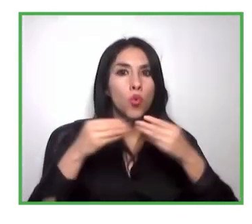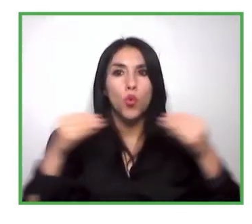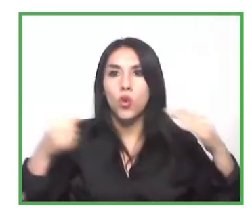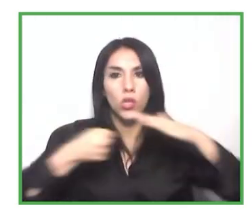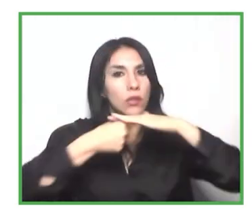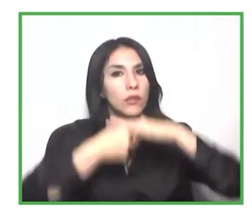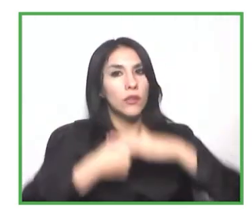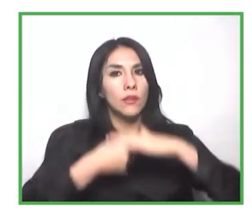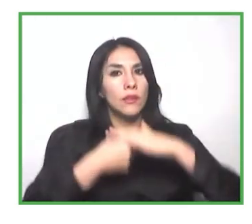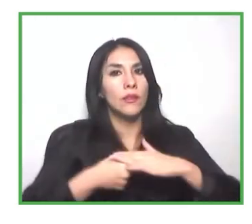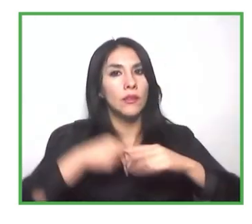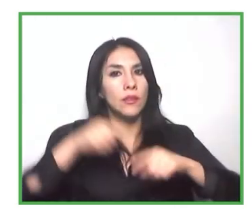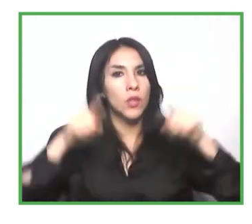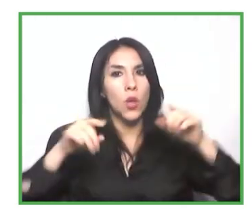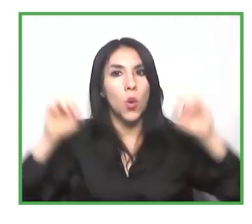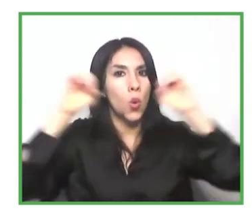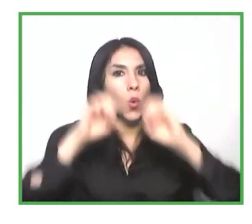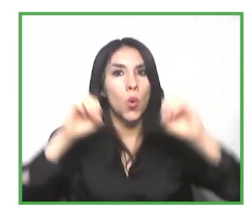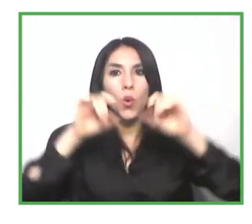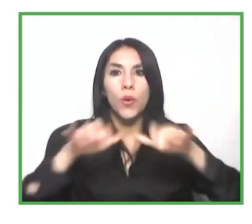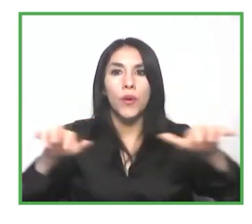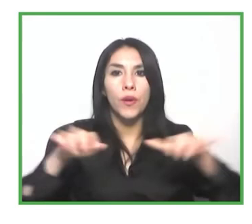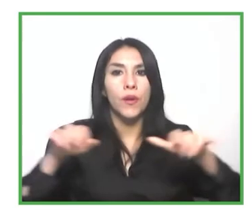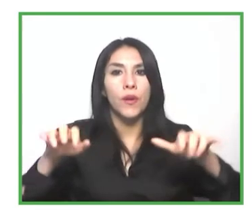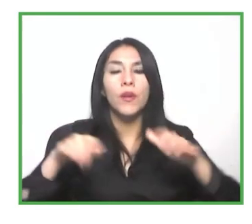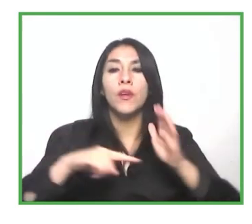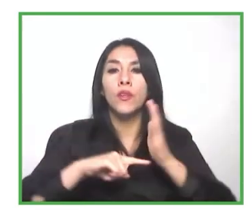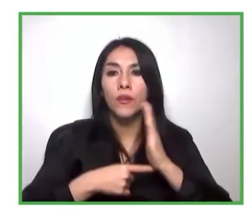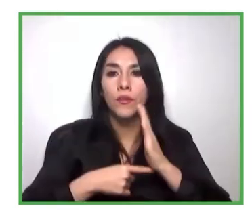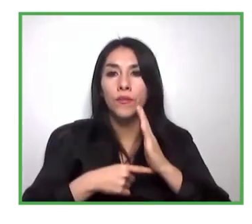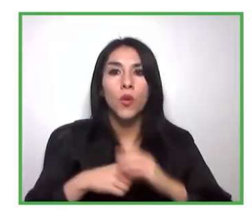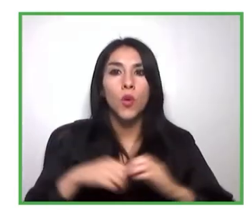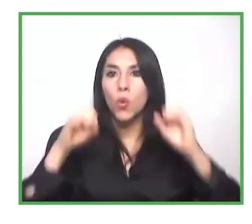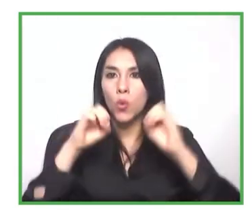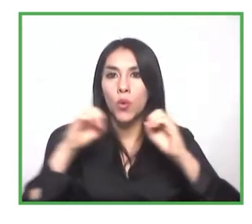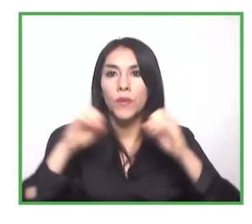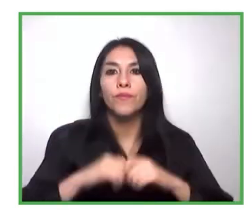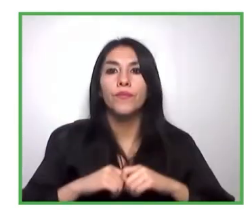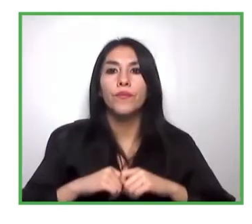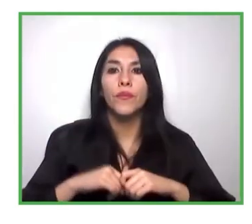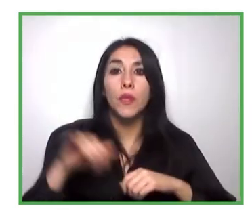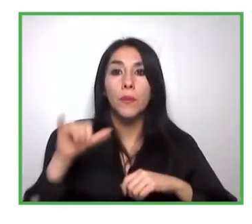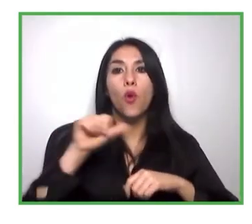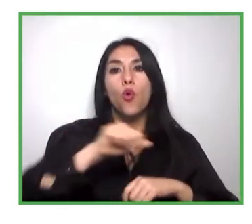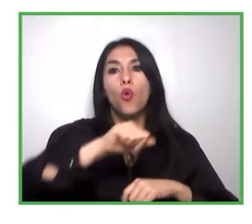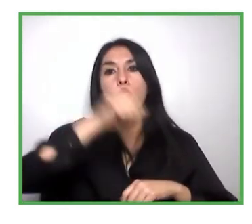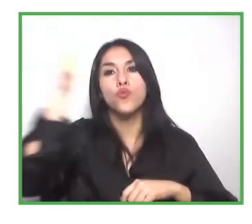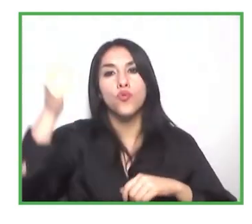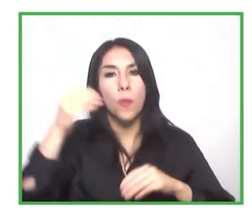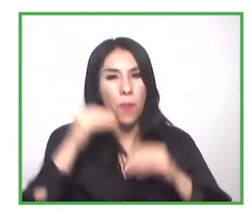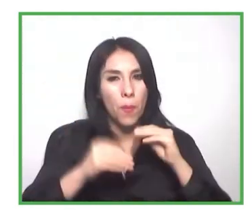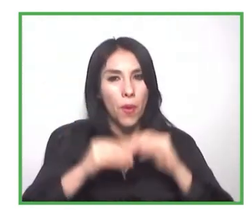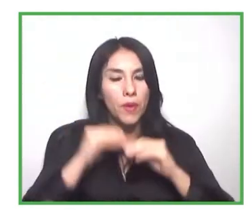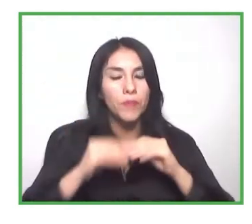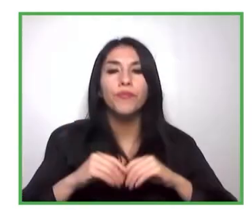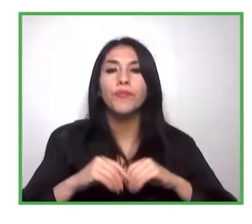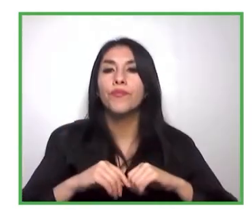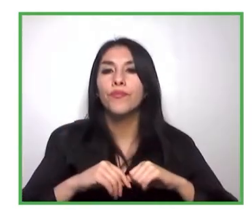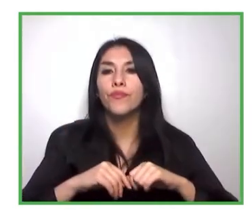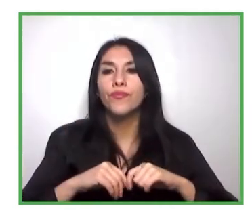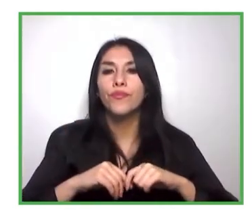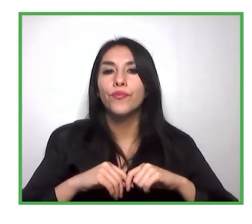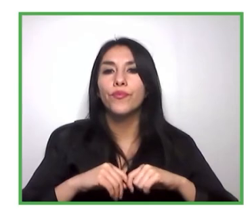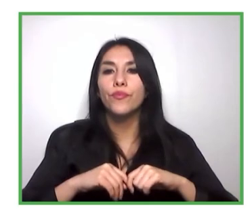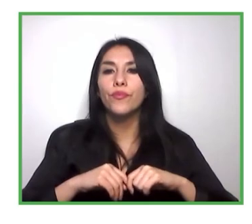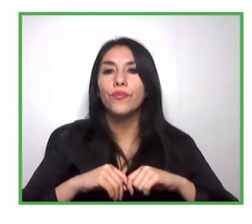falta de educación y las problemáticas que ya se han abordado y han ido, de alguna manera, mejorando, o se han ido